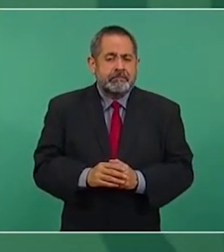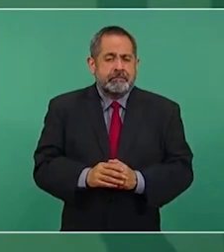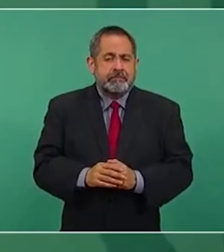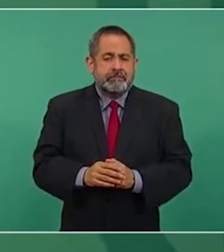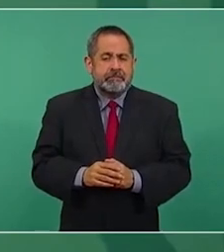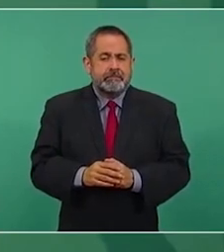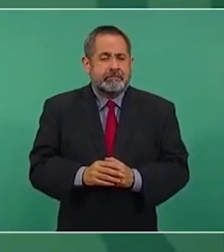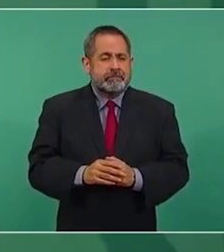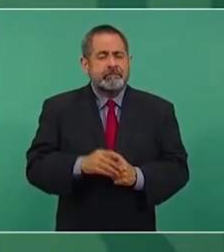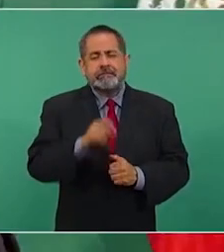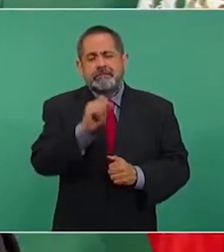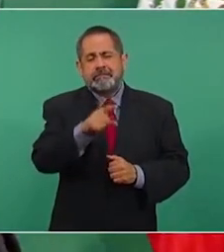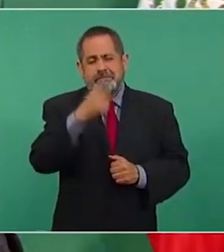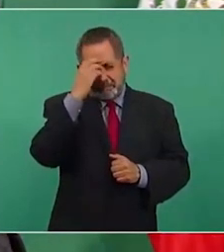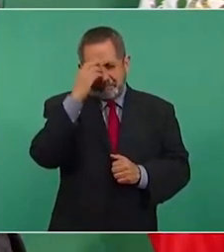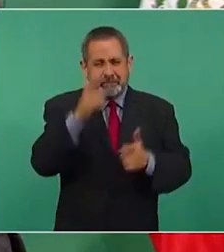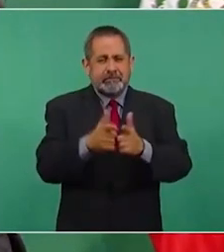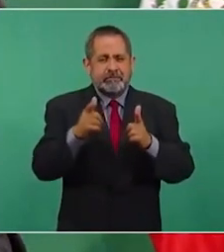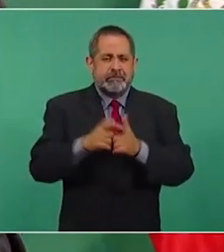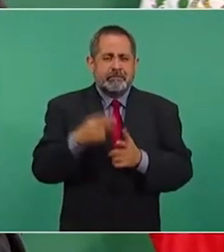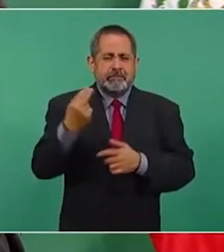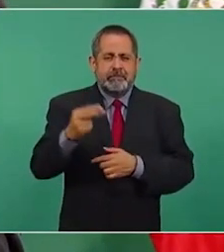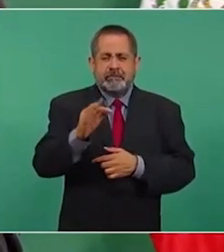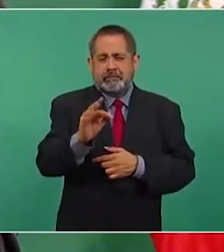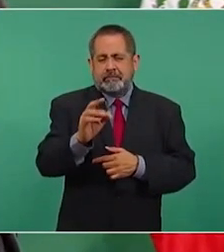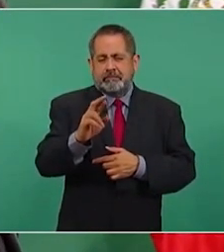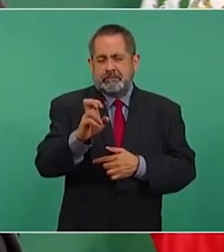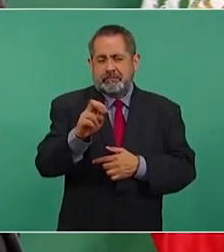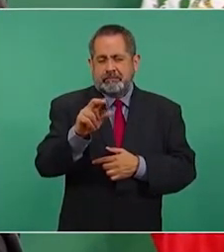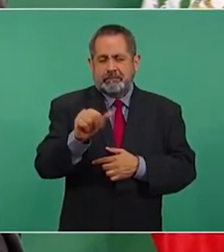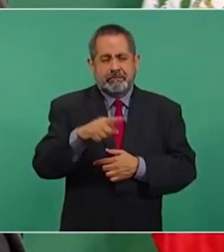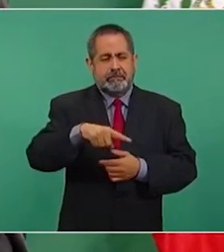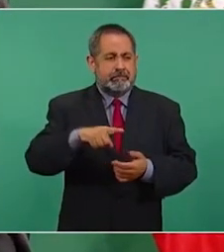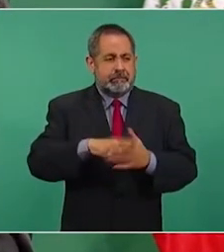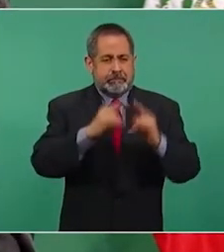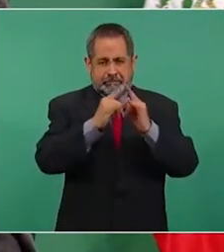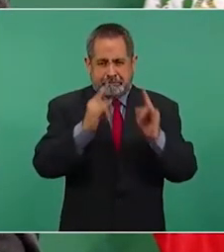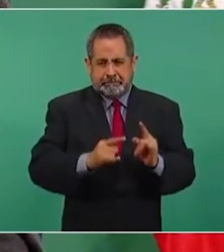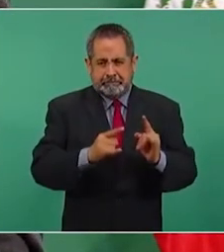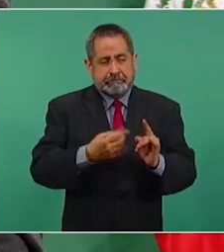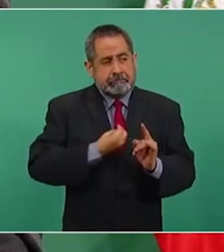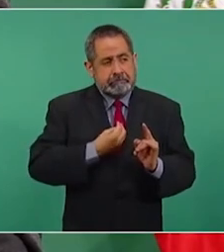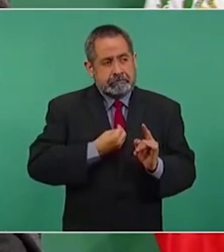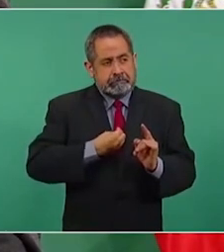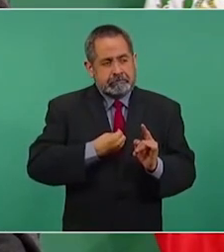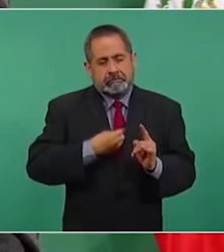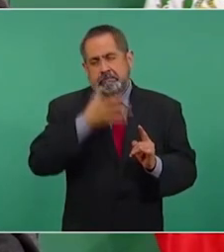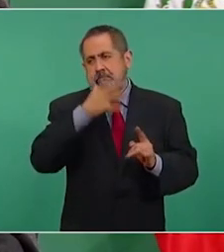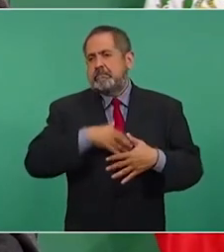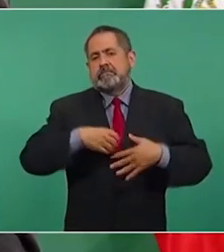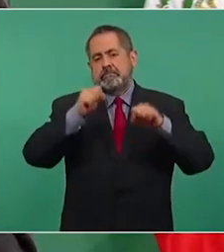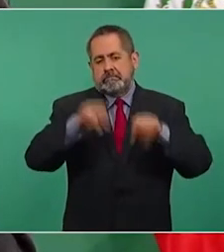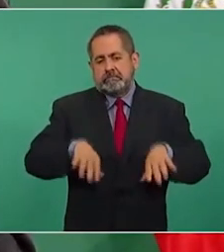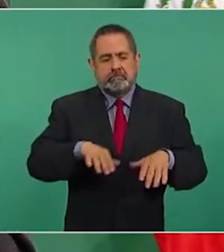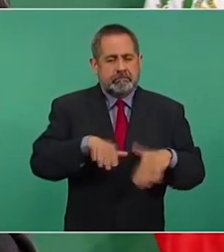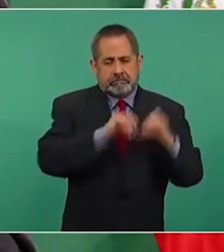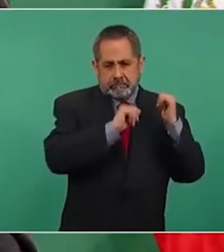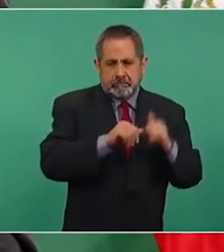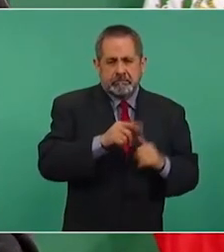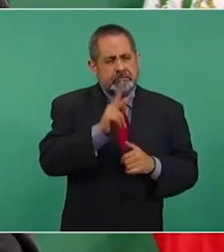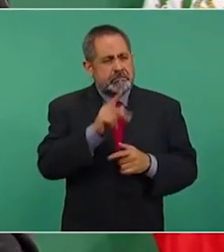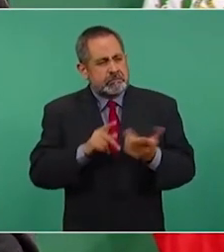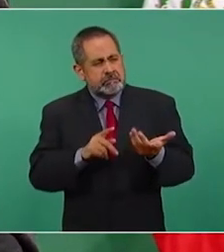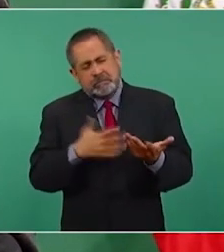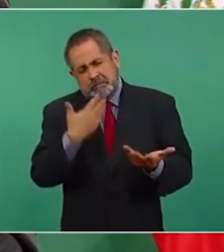hasta lo del Frena, más que no aguantaron, pero se portaron bien,